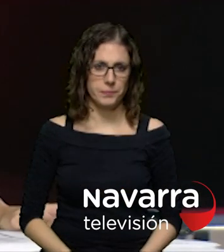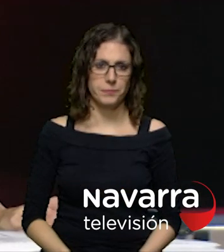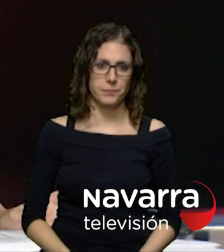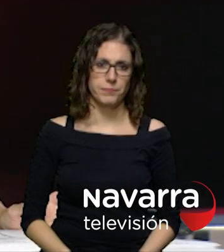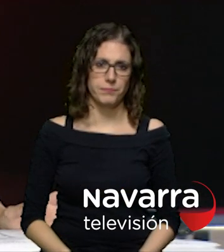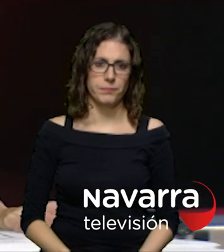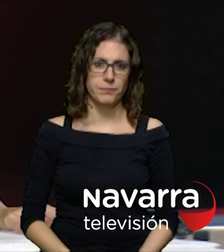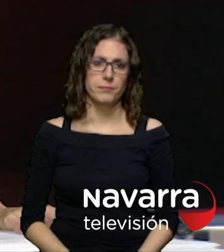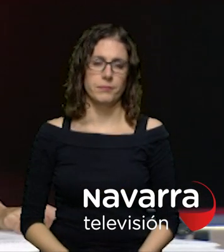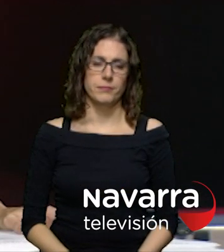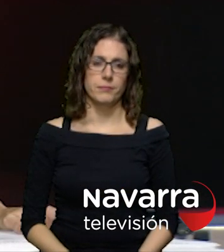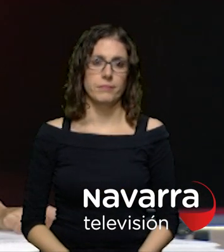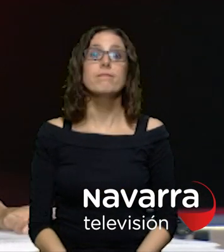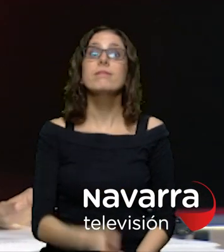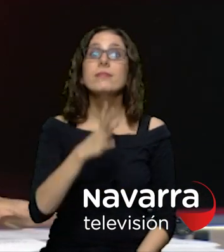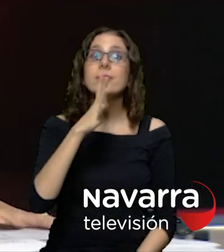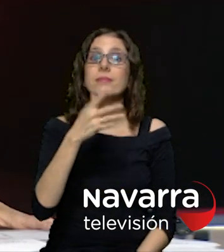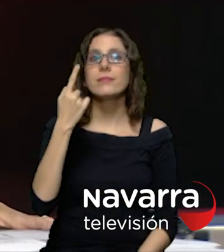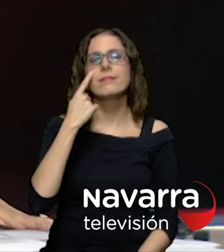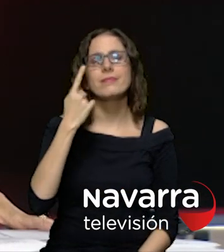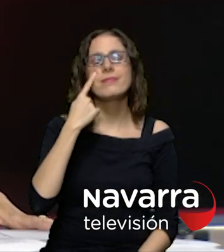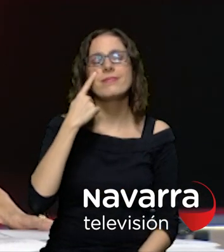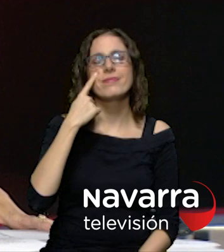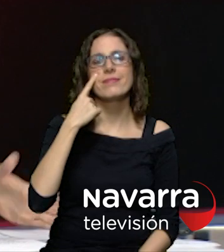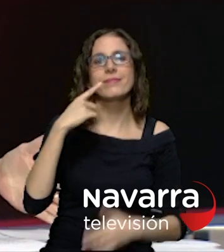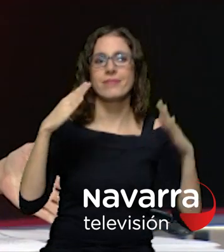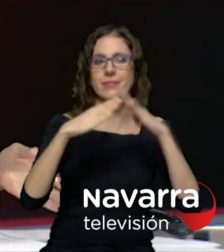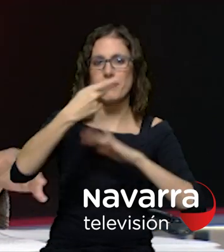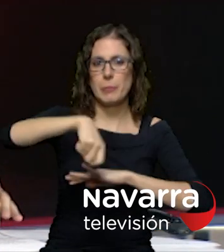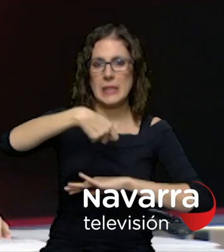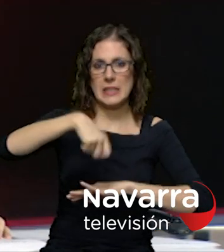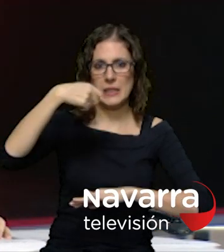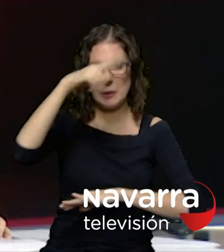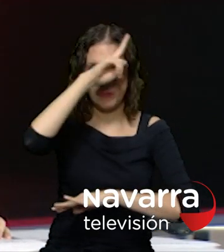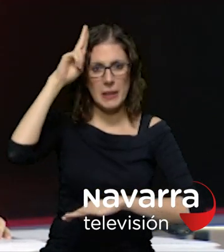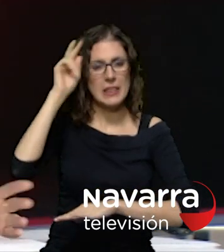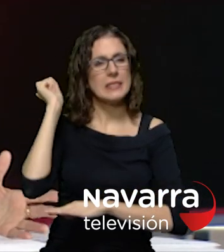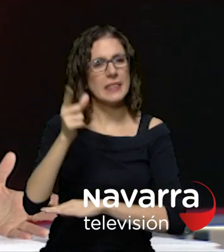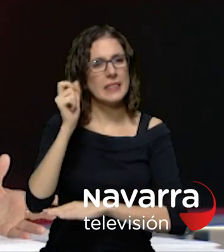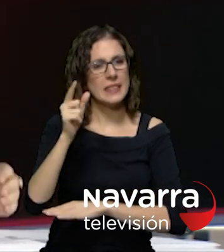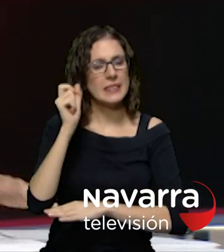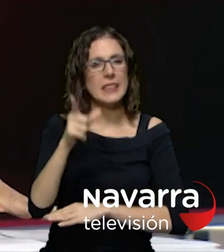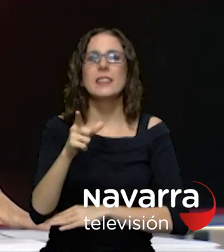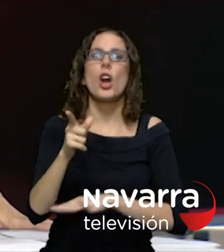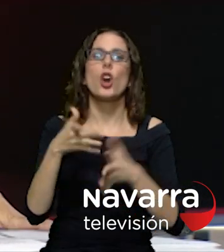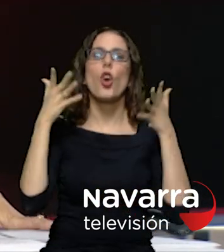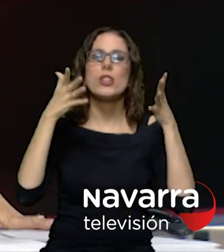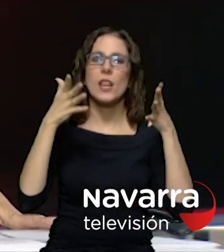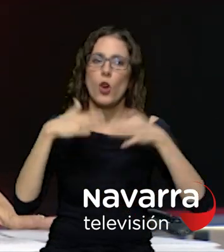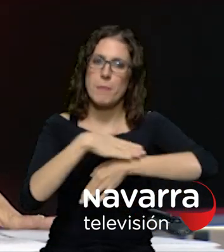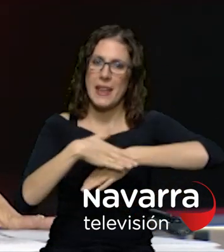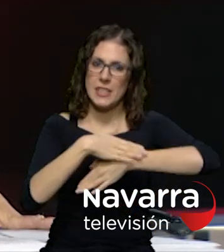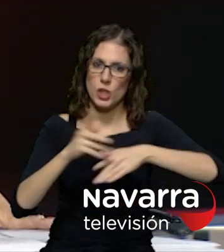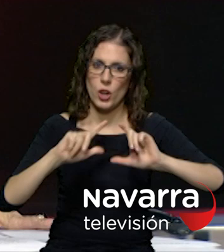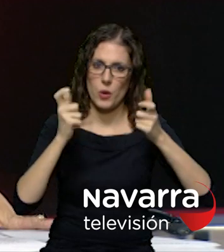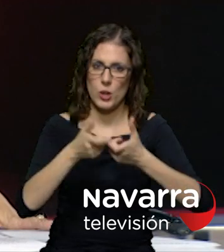bueno y nos vamos ahora al palacio de la moncloa donde ha tenido lugar la habitual reunión del consejo de ministros en la rueda de prensa posterior de la